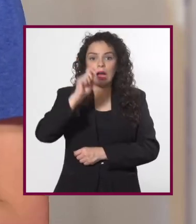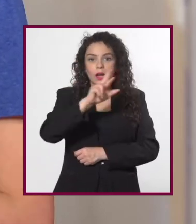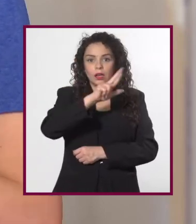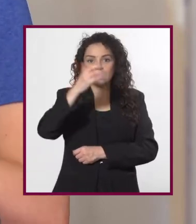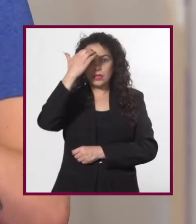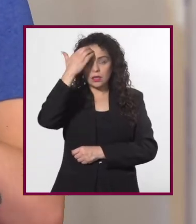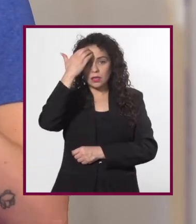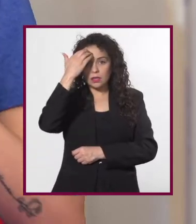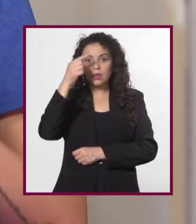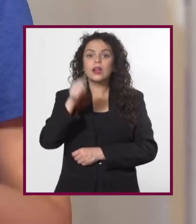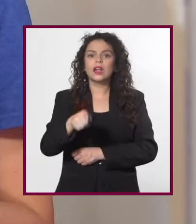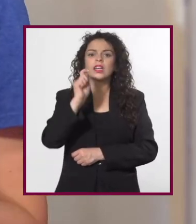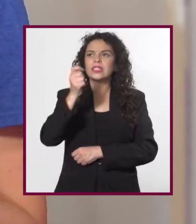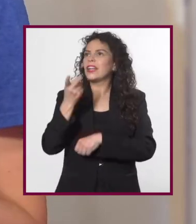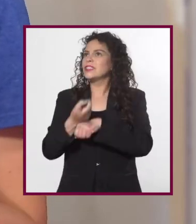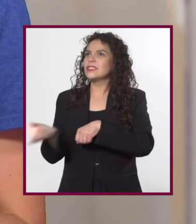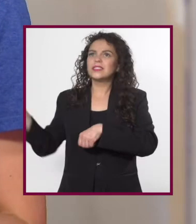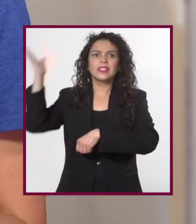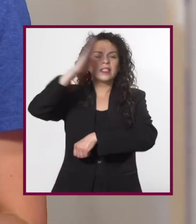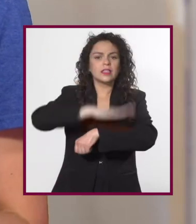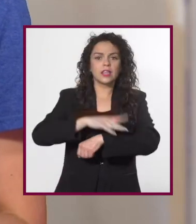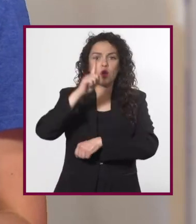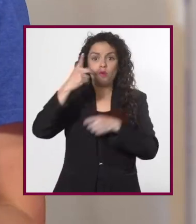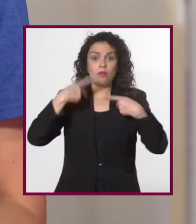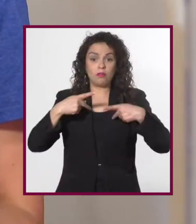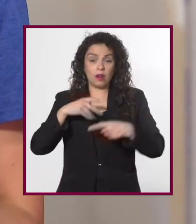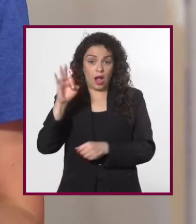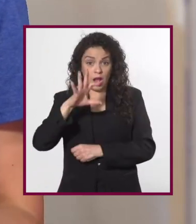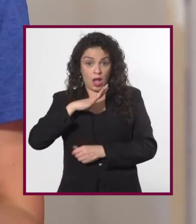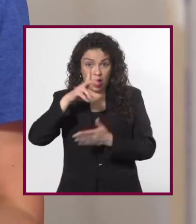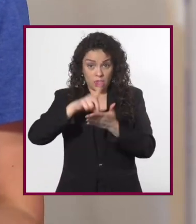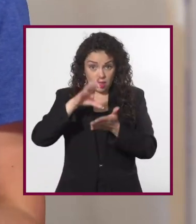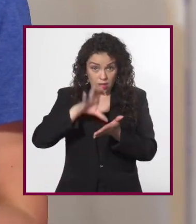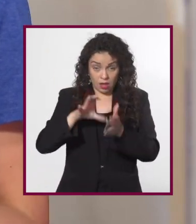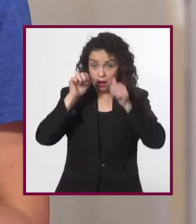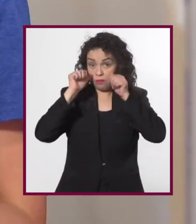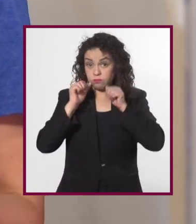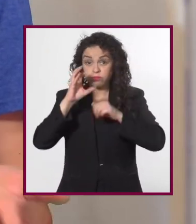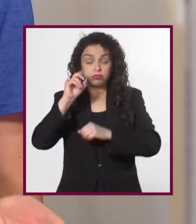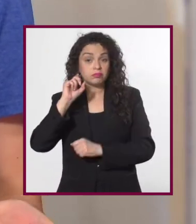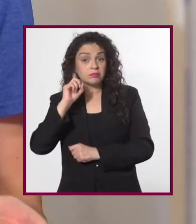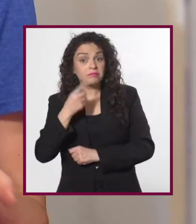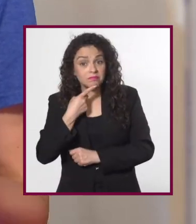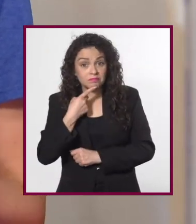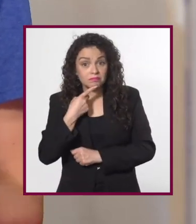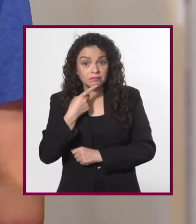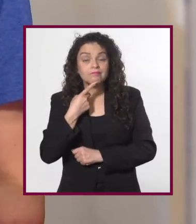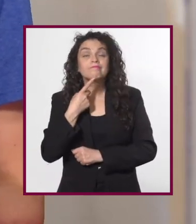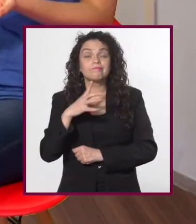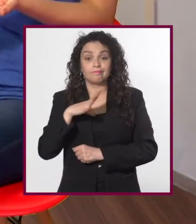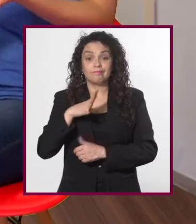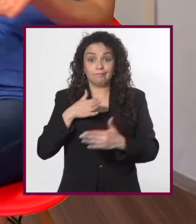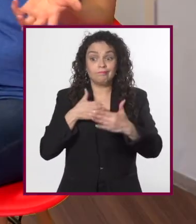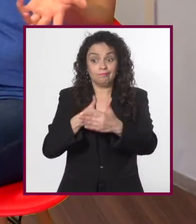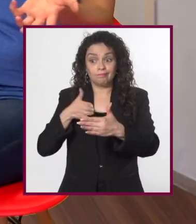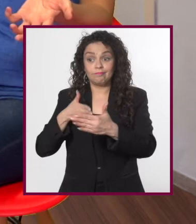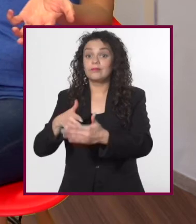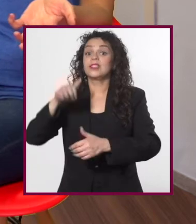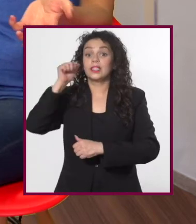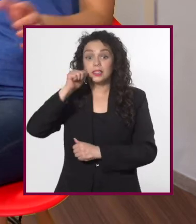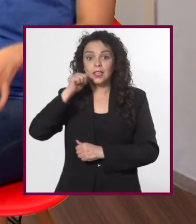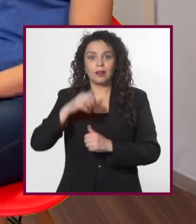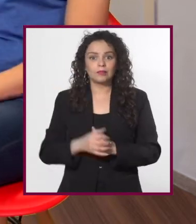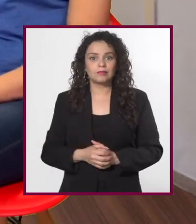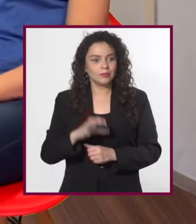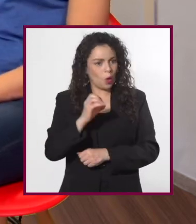reconocer todos esos momentos del día en los que alguien con algún tipo de discapacidad visual o auditiva se topa con